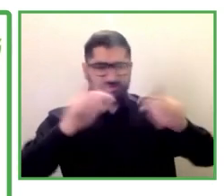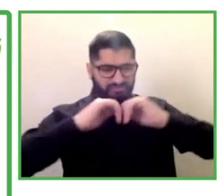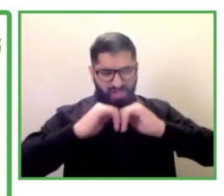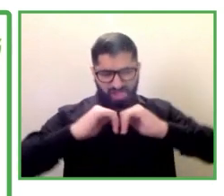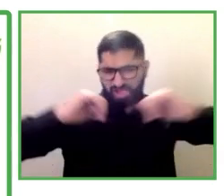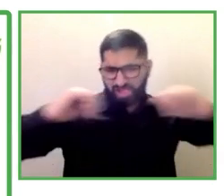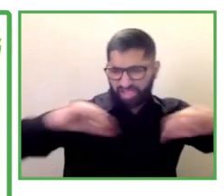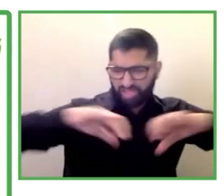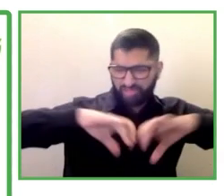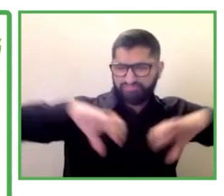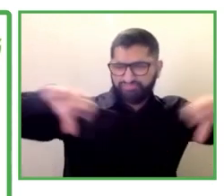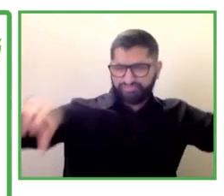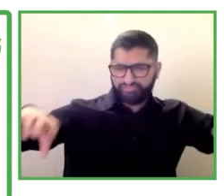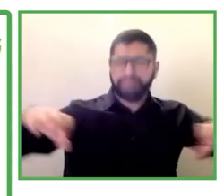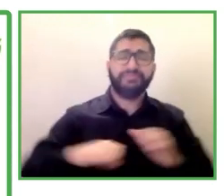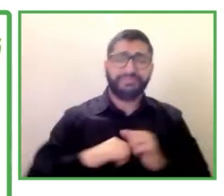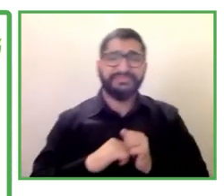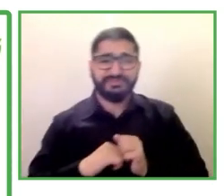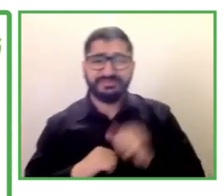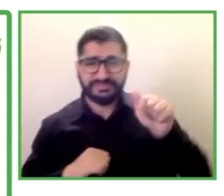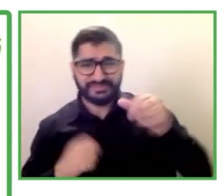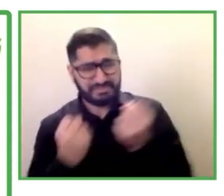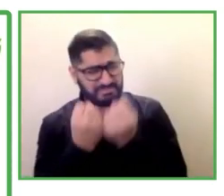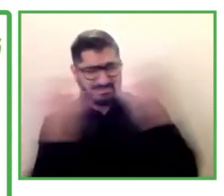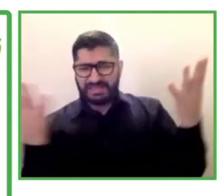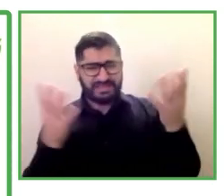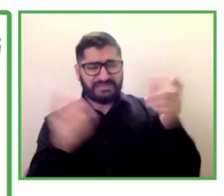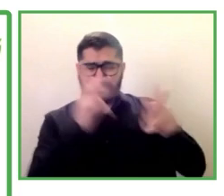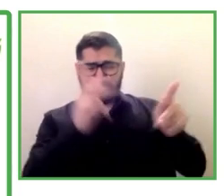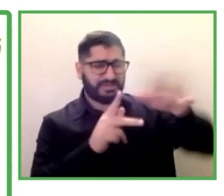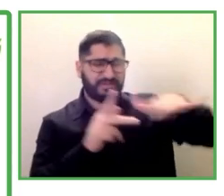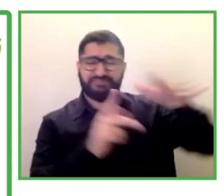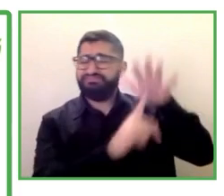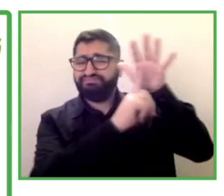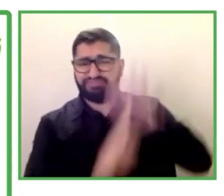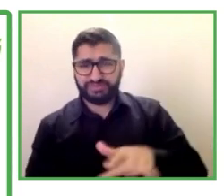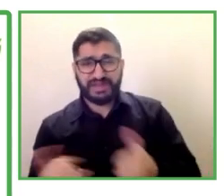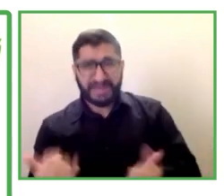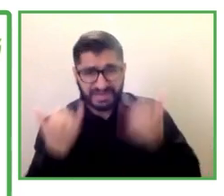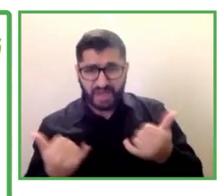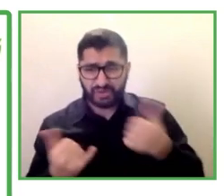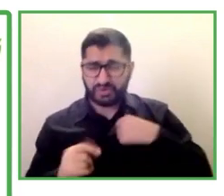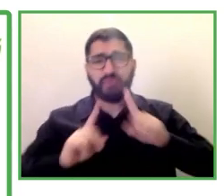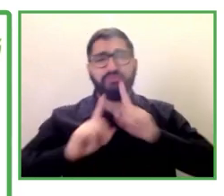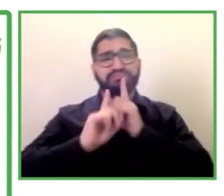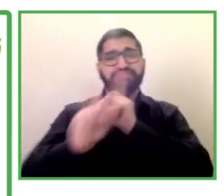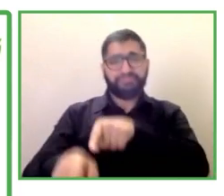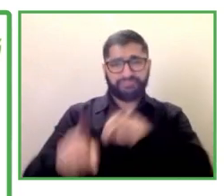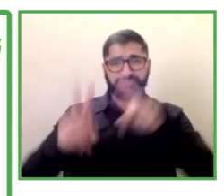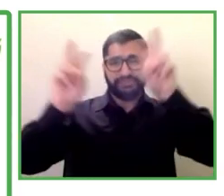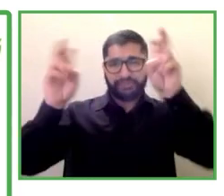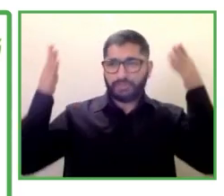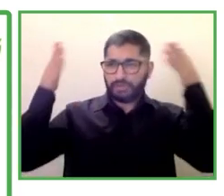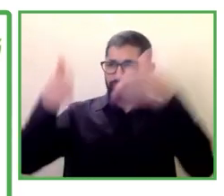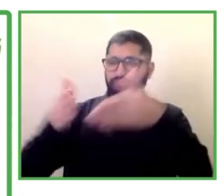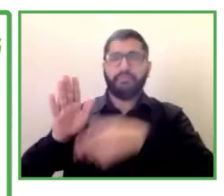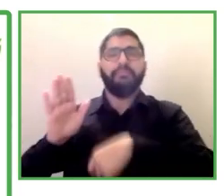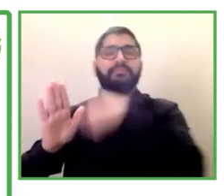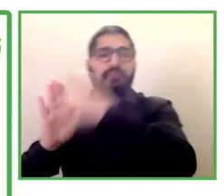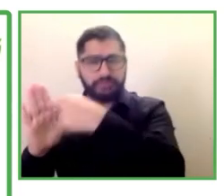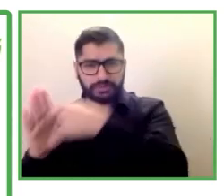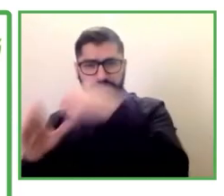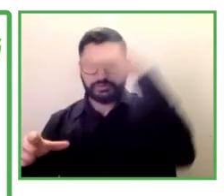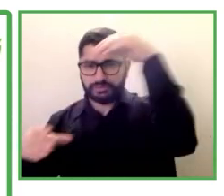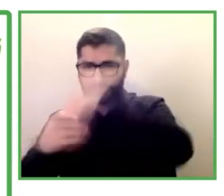Pues bien, para dar respuesta a esta situación surgió el programa penitenciario de APSA que consiste básicamente